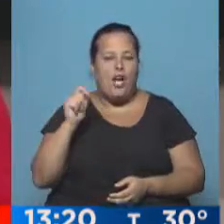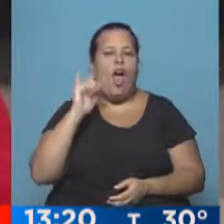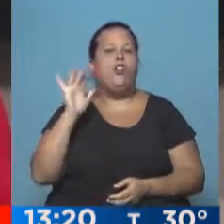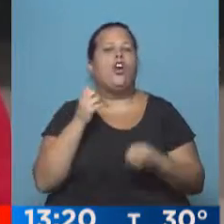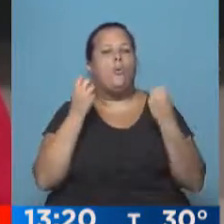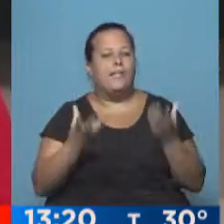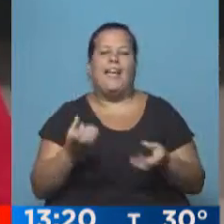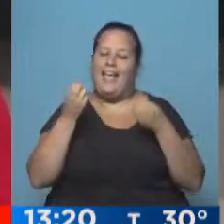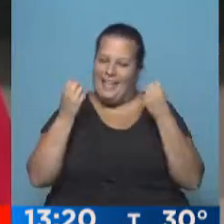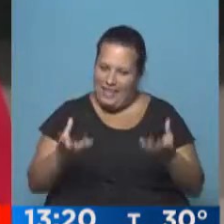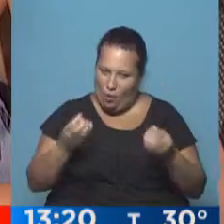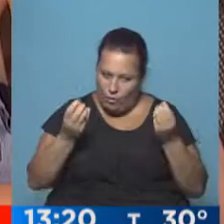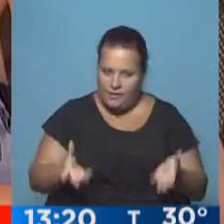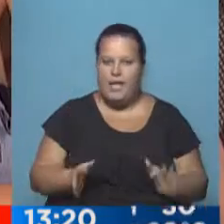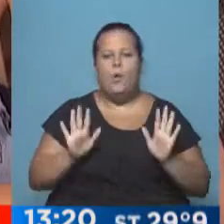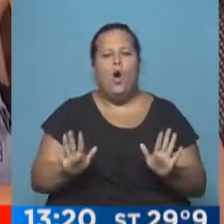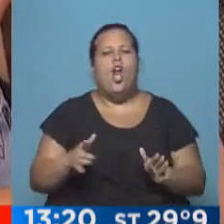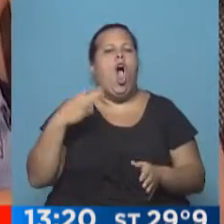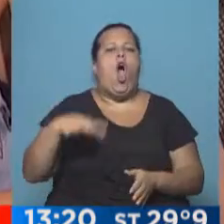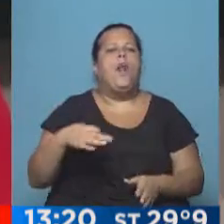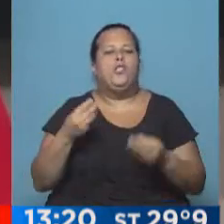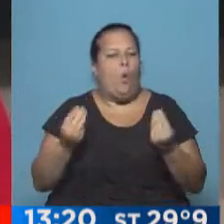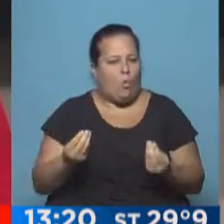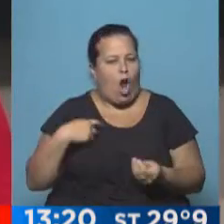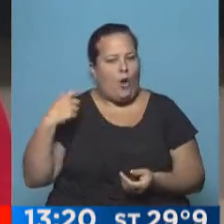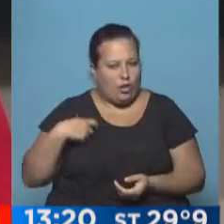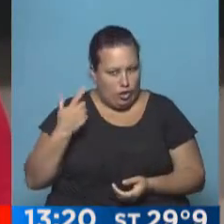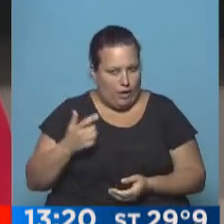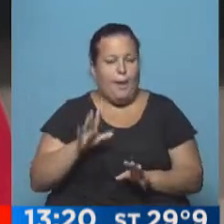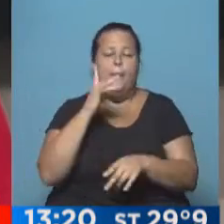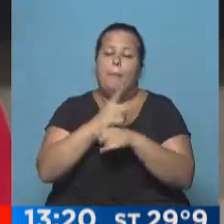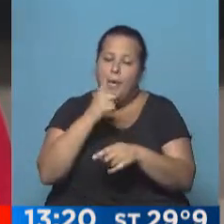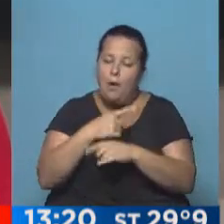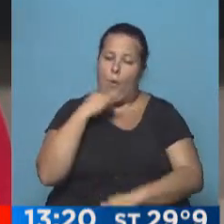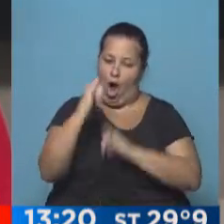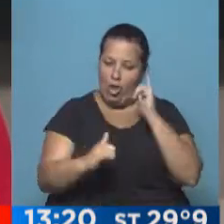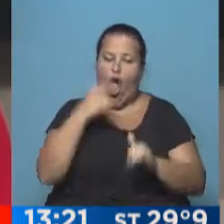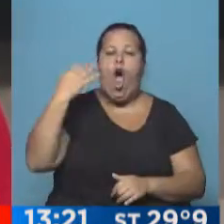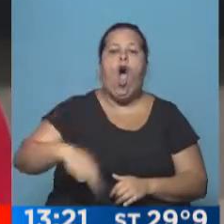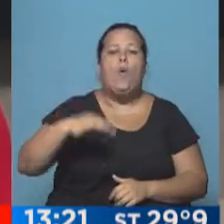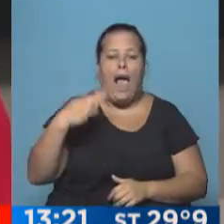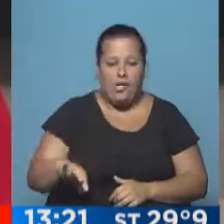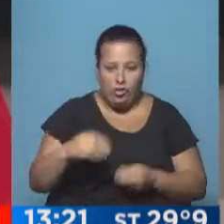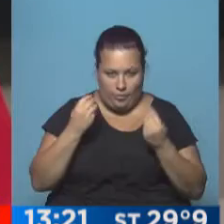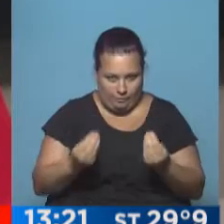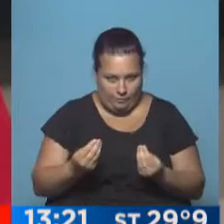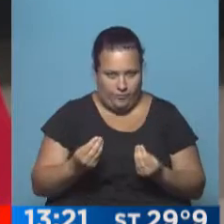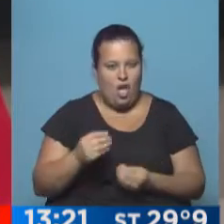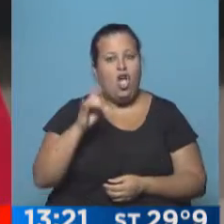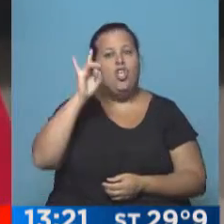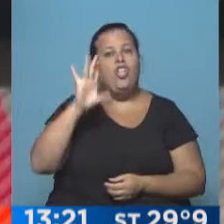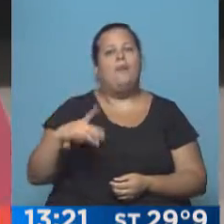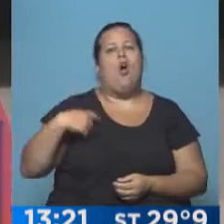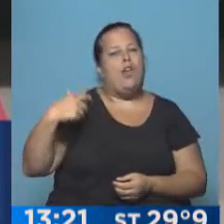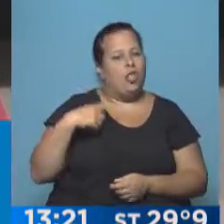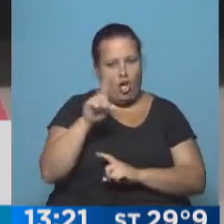¿Cómo va, Verón? ¿Qué tal, Agus? ¿Cómo estás? Bueno, ¿qué obligaciones tienen las obras sociales? Bueno, en principio contarte que las obligaciones alcanzan no solo a las